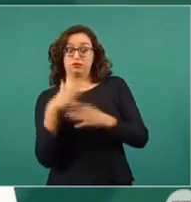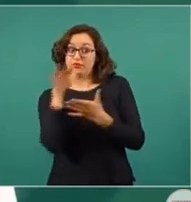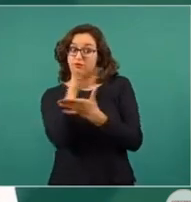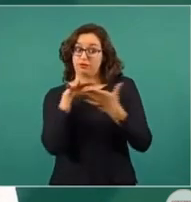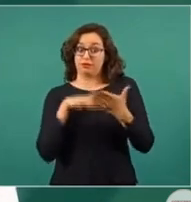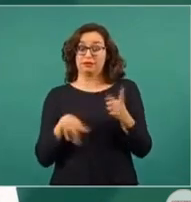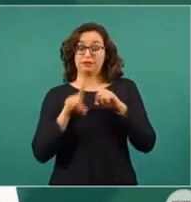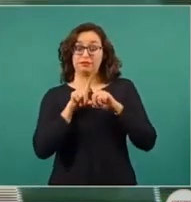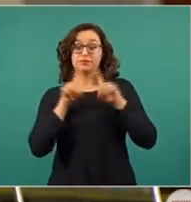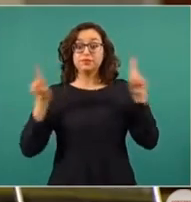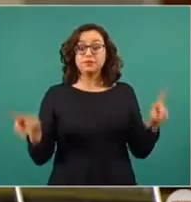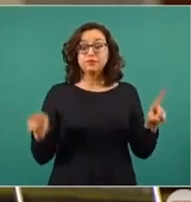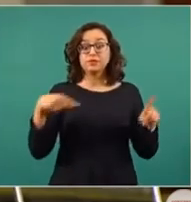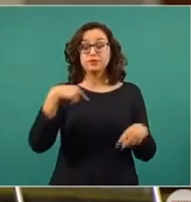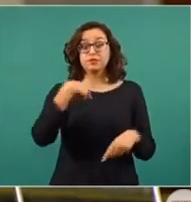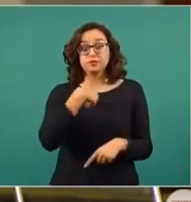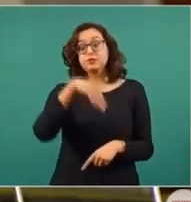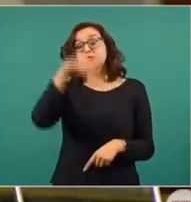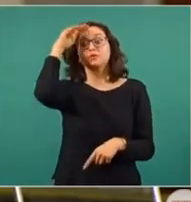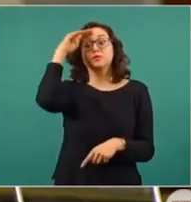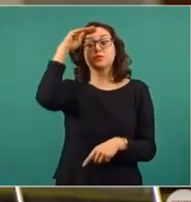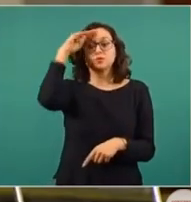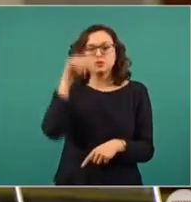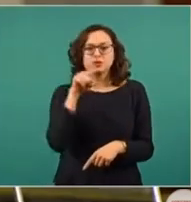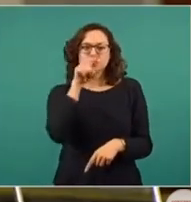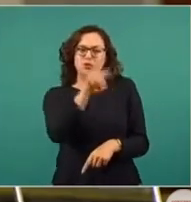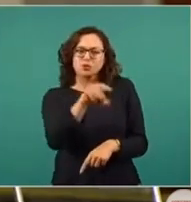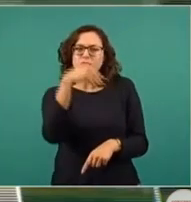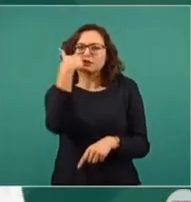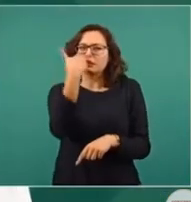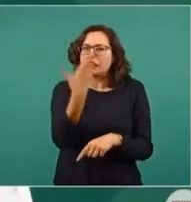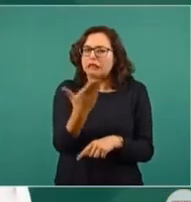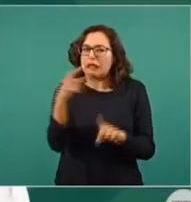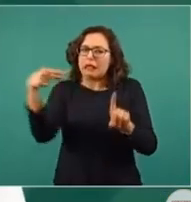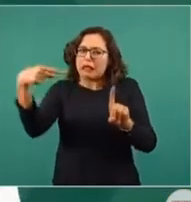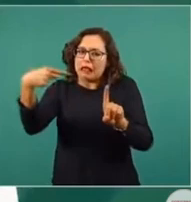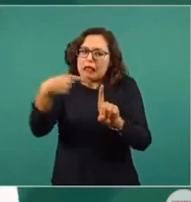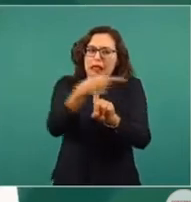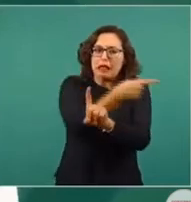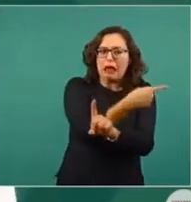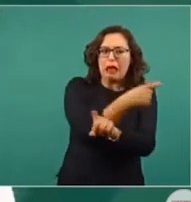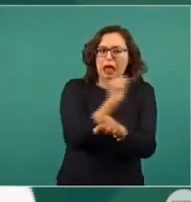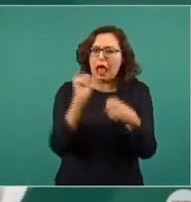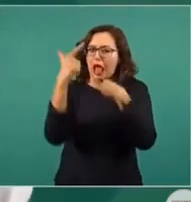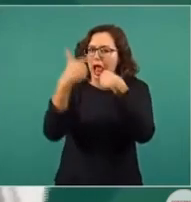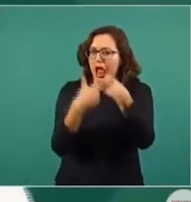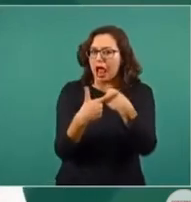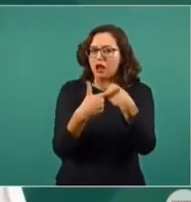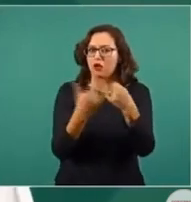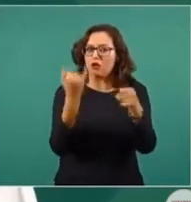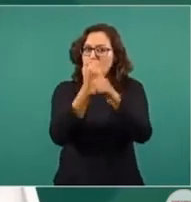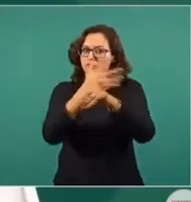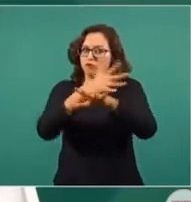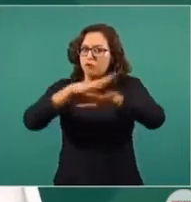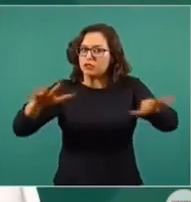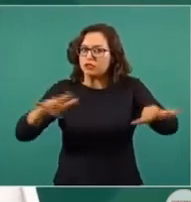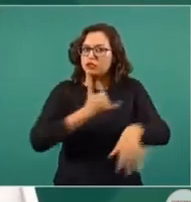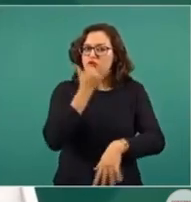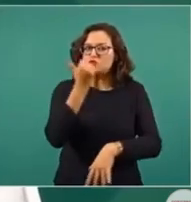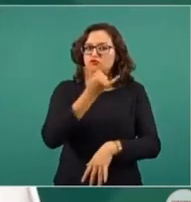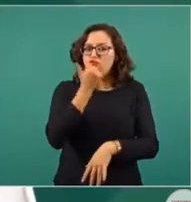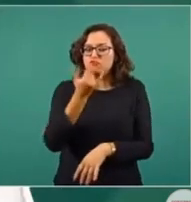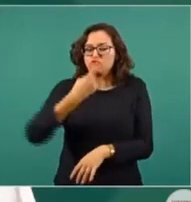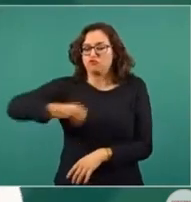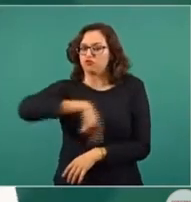me da la impresión, Penilei, es que usted está tratando de llevar las cosas para desvirtuar la información que damos aquí al